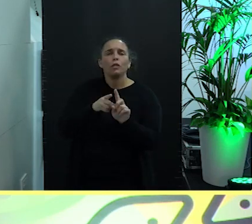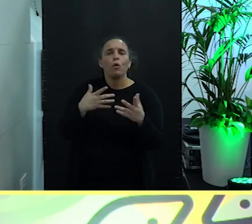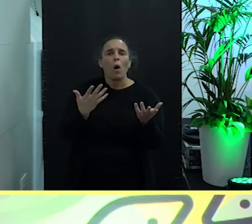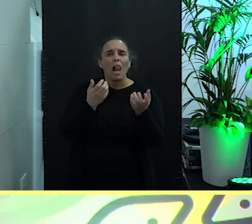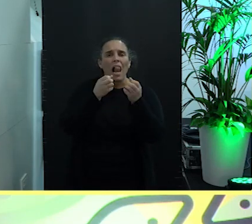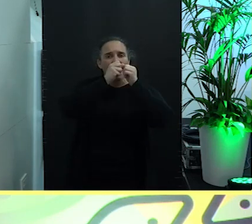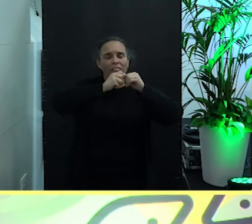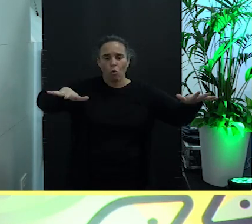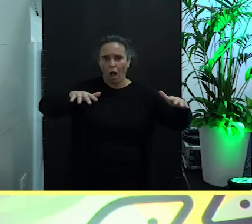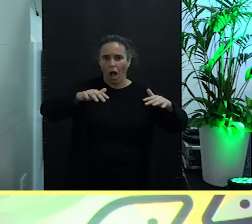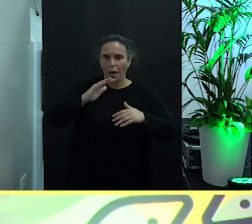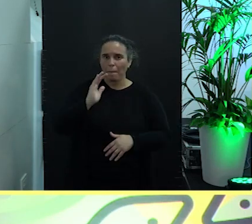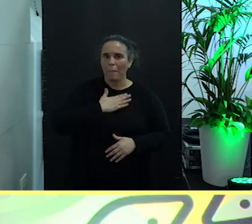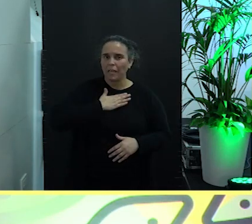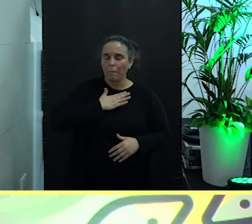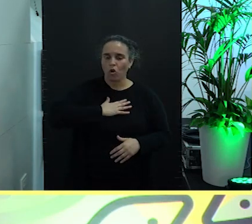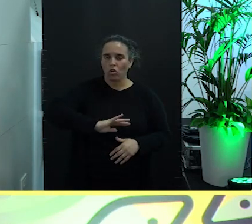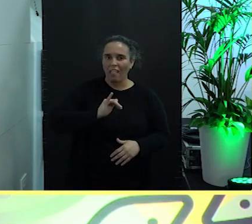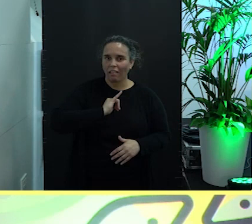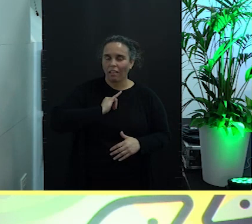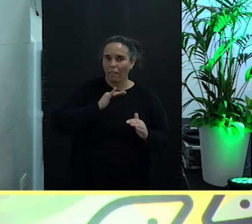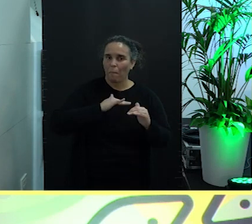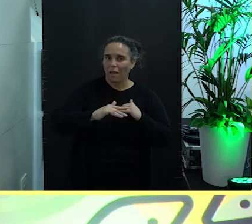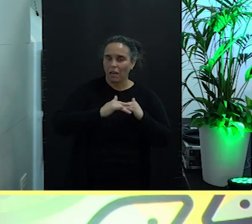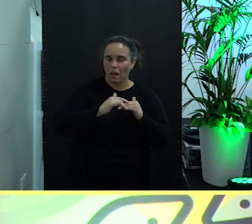patrimonio y la identidad marinera.